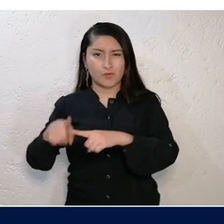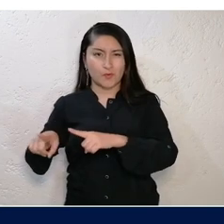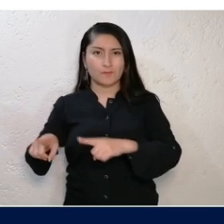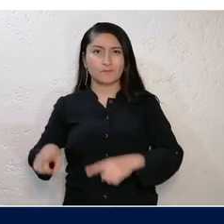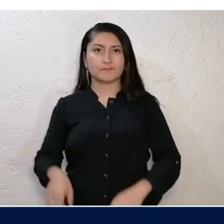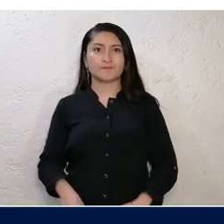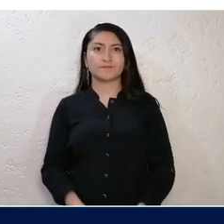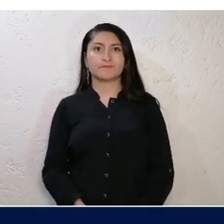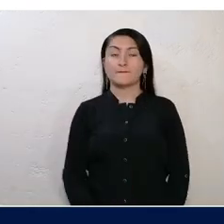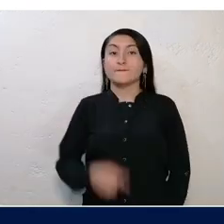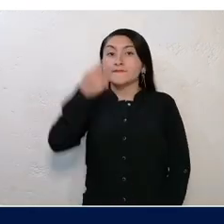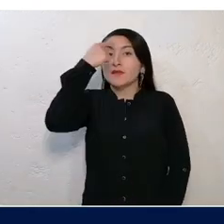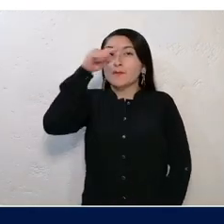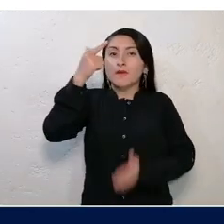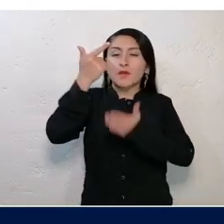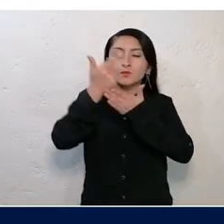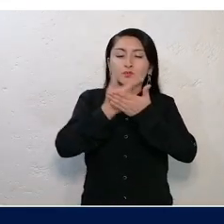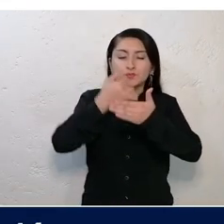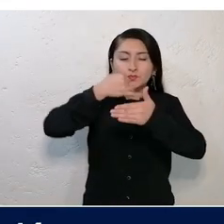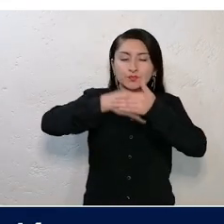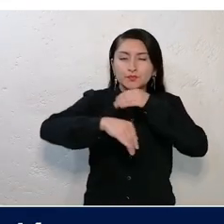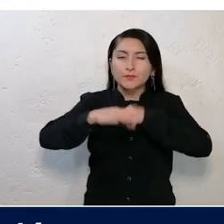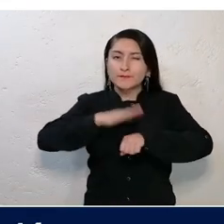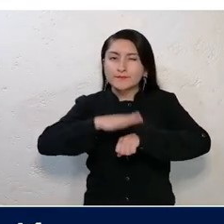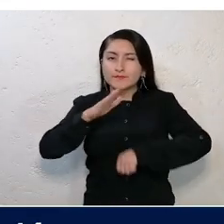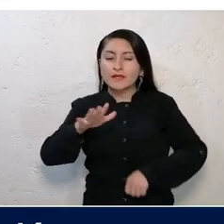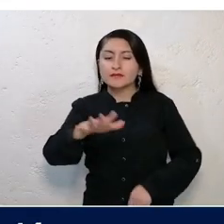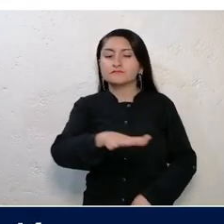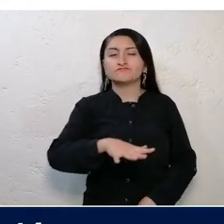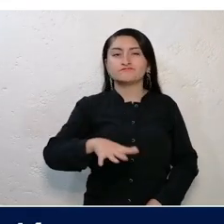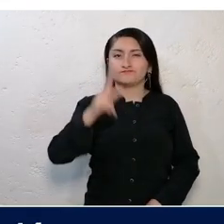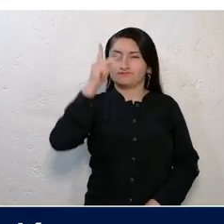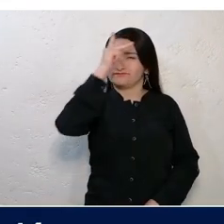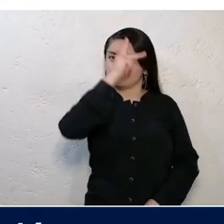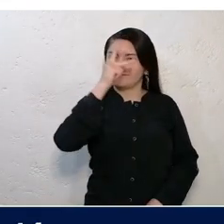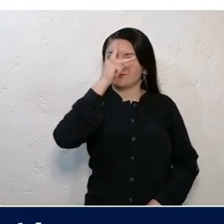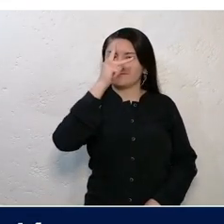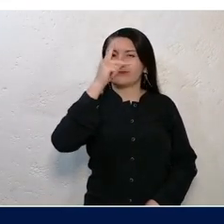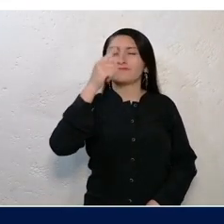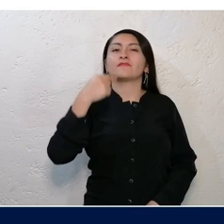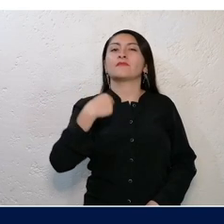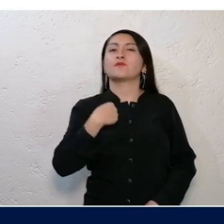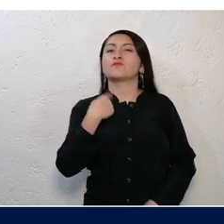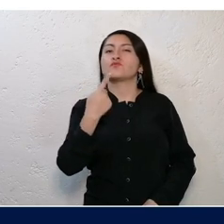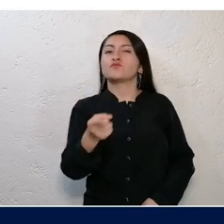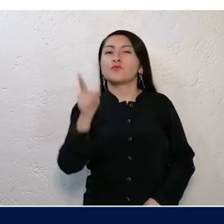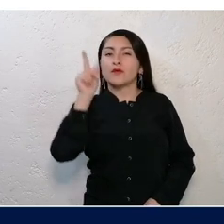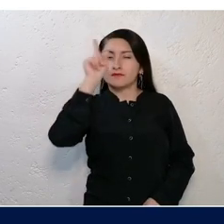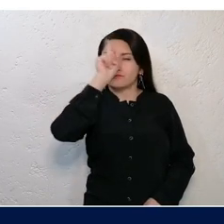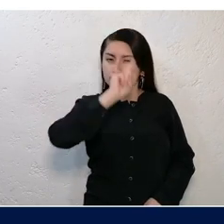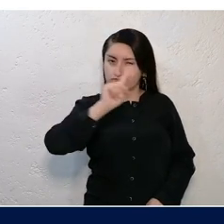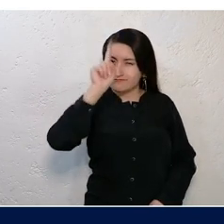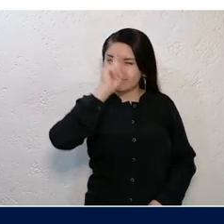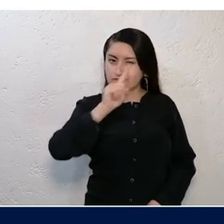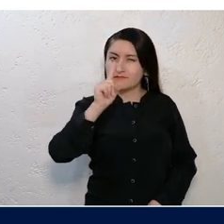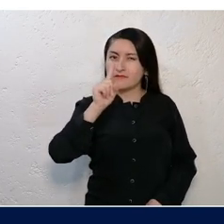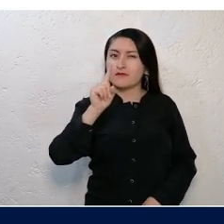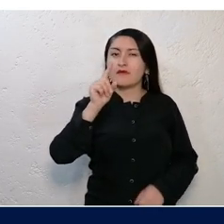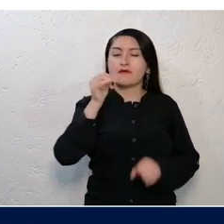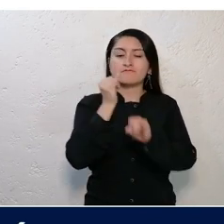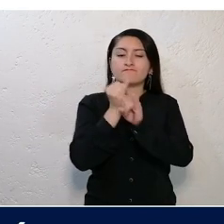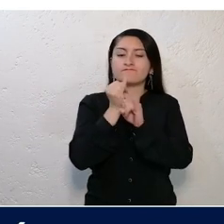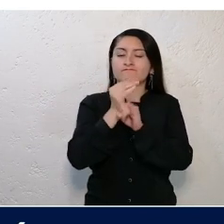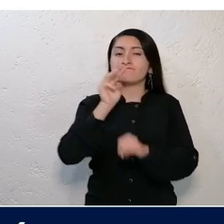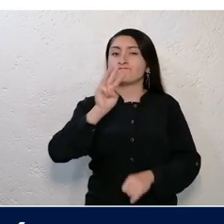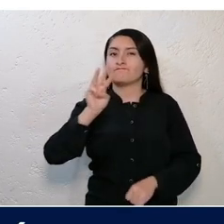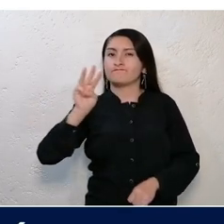otras. Para un listado más amplio de estas áreas de conocimiento y aplicación, te sugiero revises el sitio